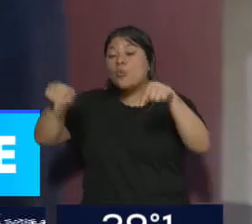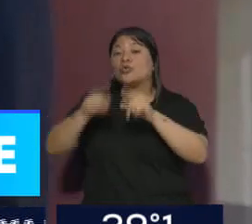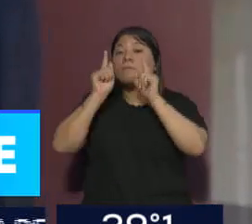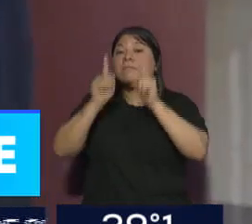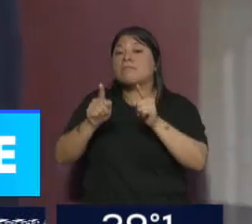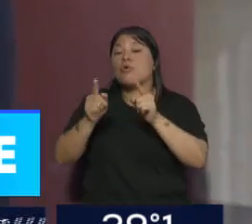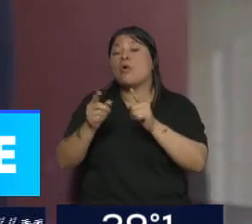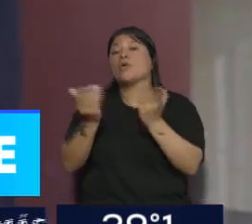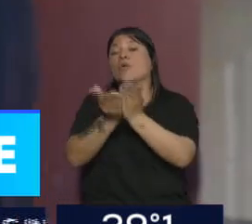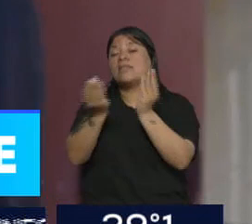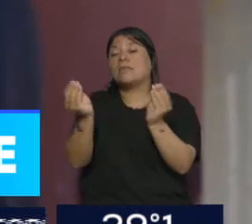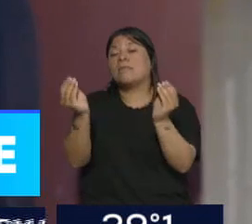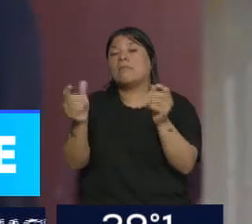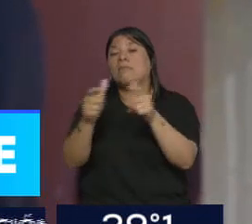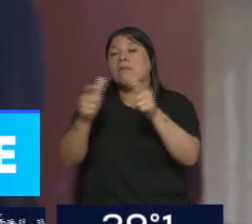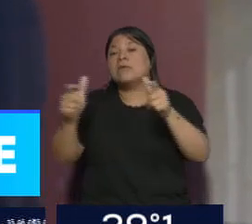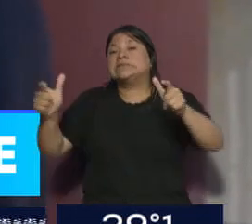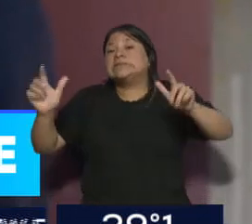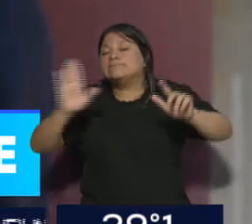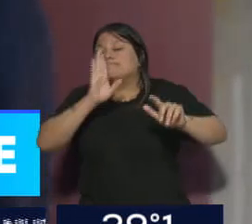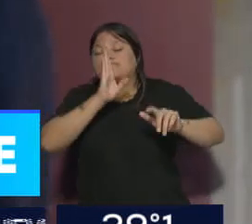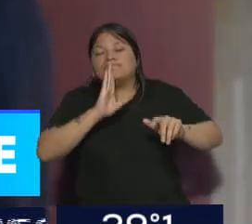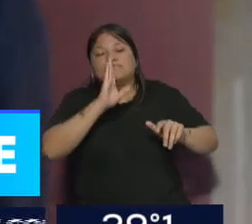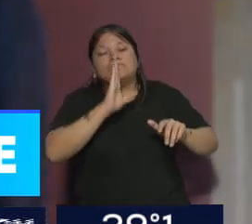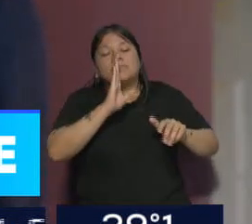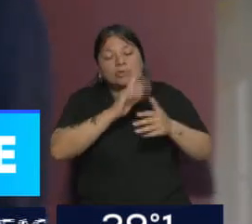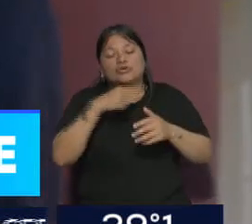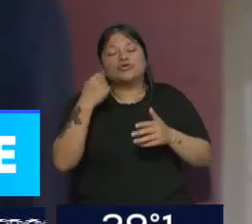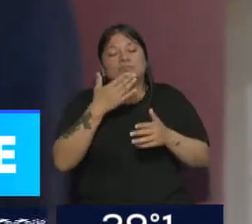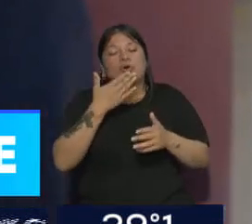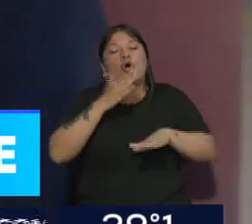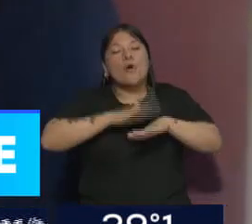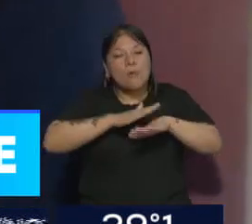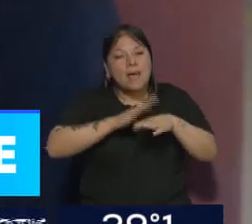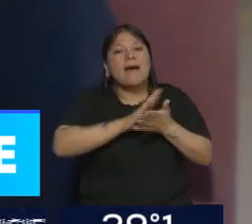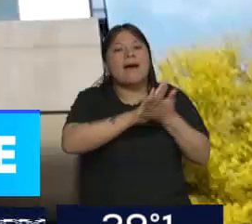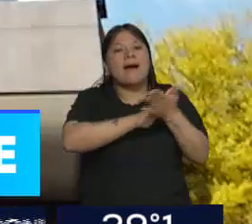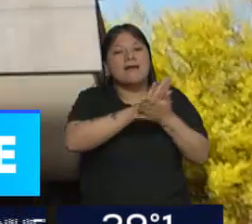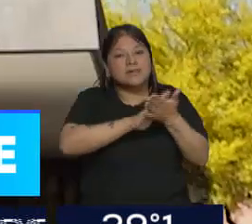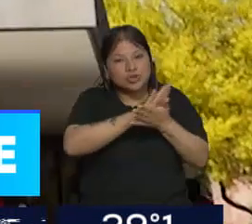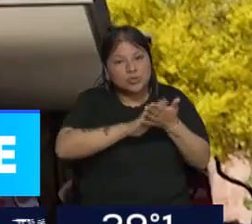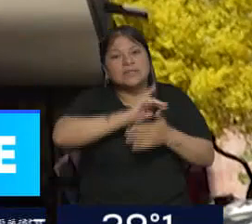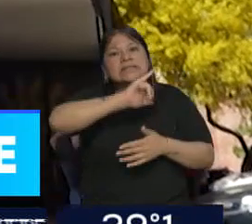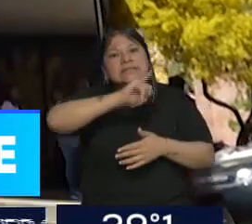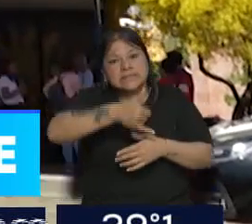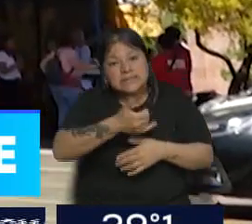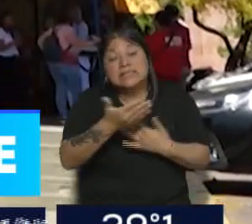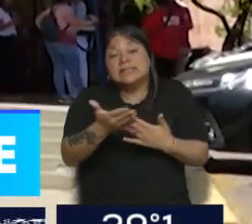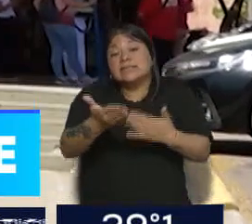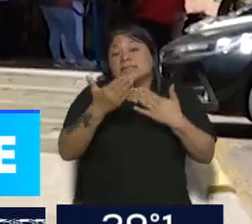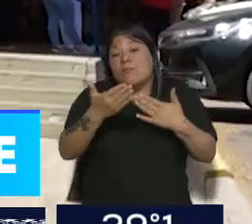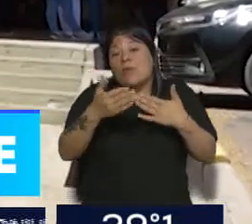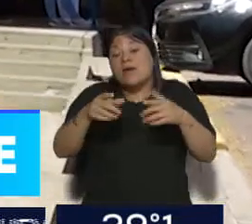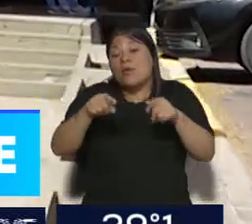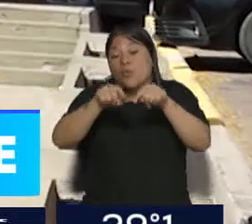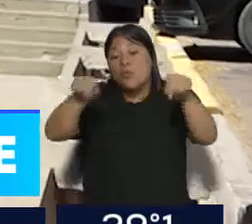sean pacientes, vamos a resolverlo quizás se pueden abrir más vacantes por el propio procedimiento de inscripción